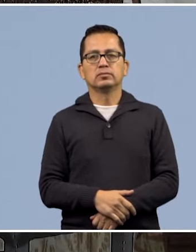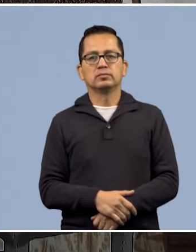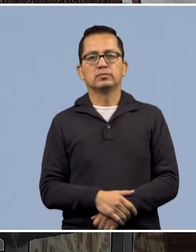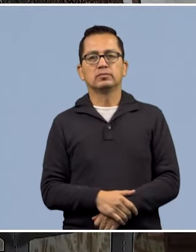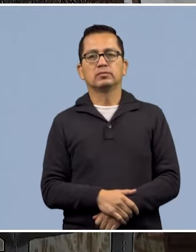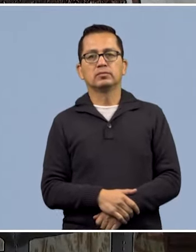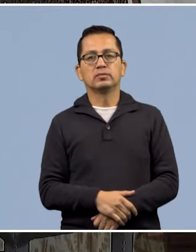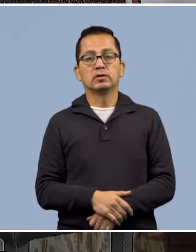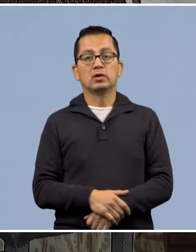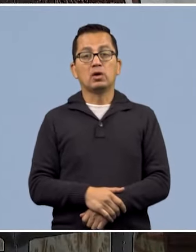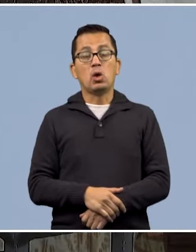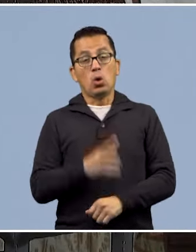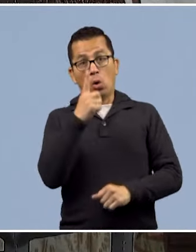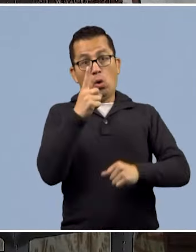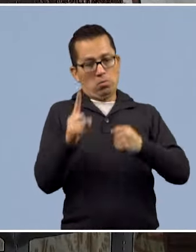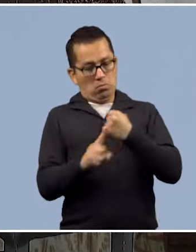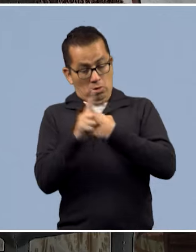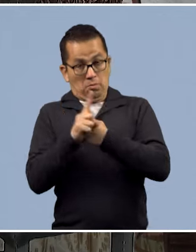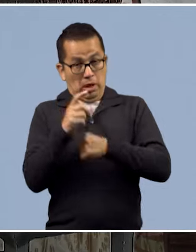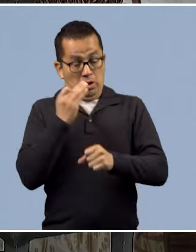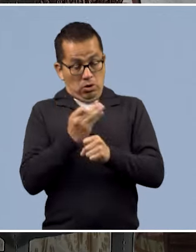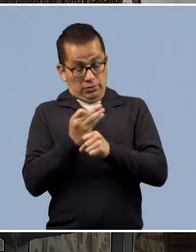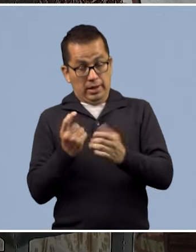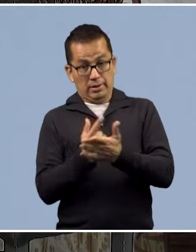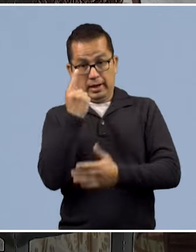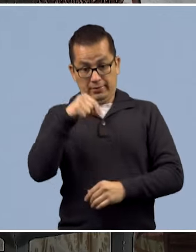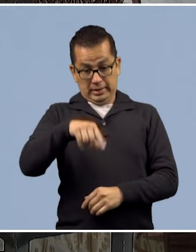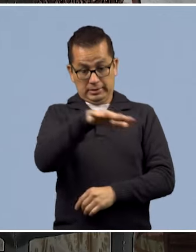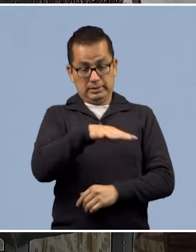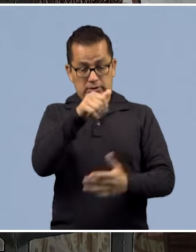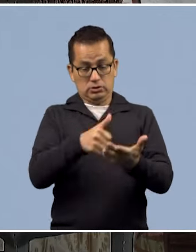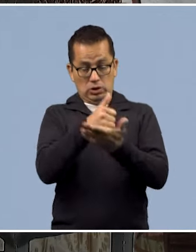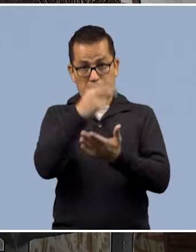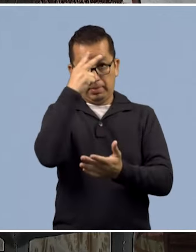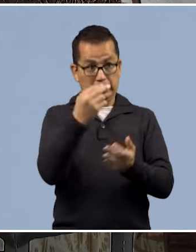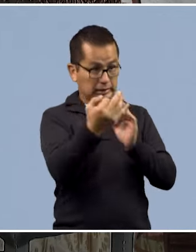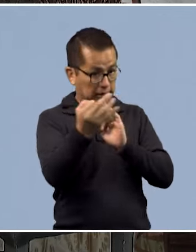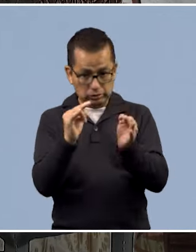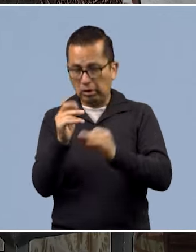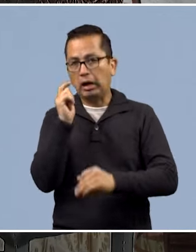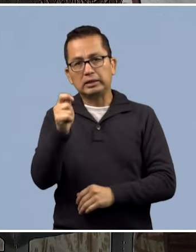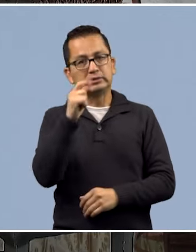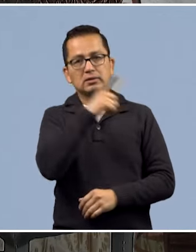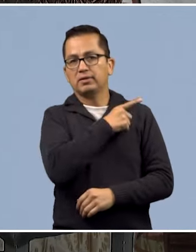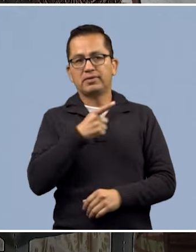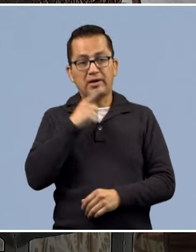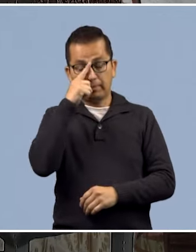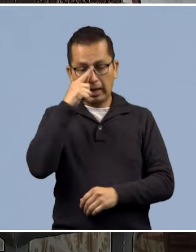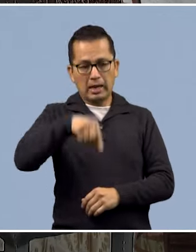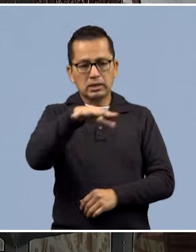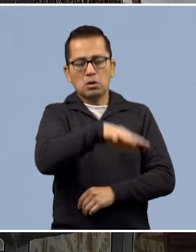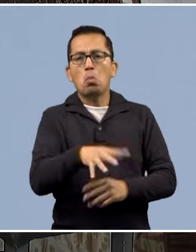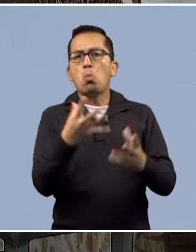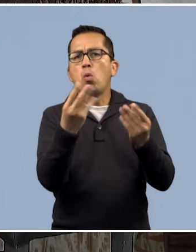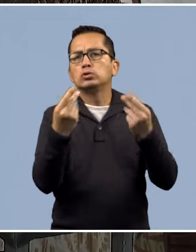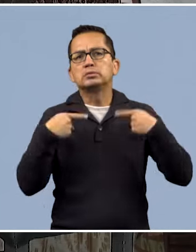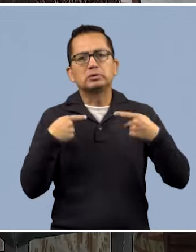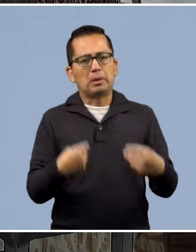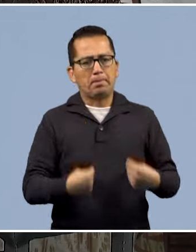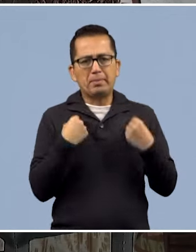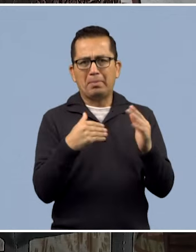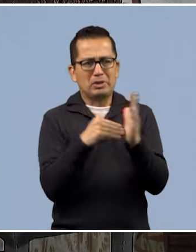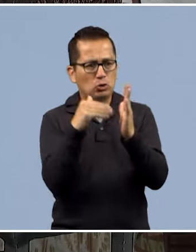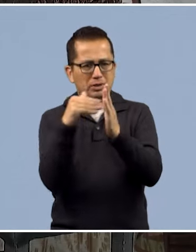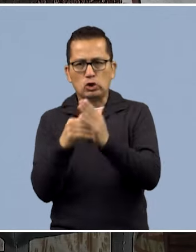Uno de los desafíos más grandes que enfrenta día con día el Valle de México es la de abastecer a sus millones de habitantes. Sin embargo, la